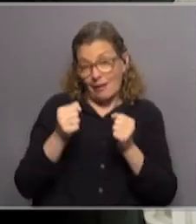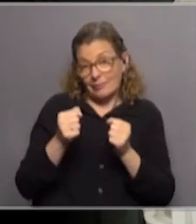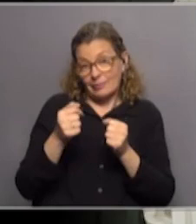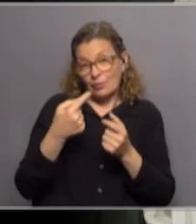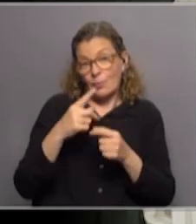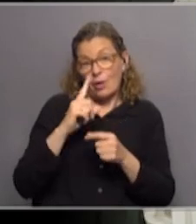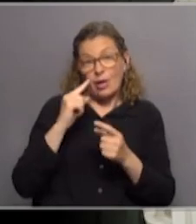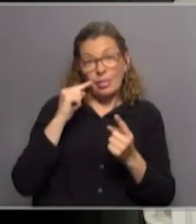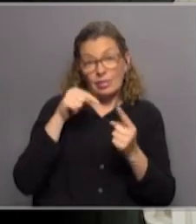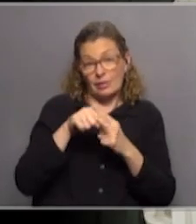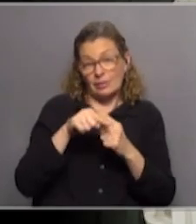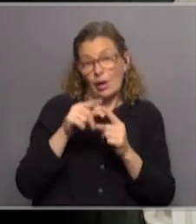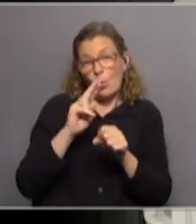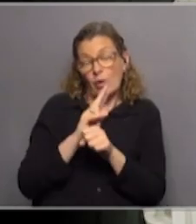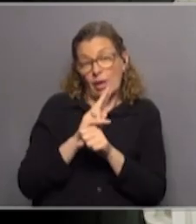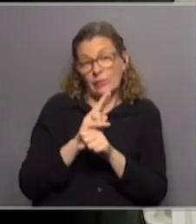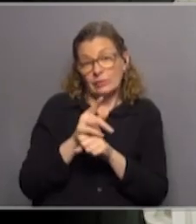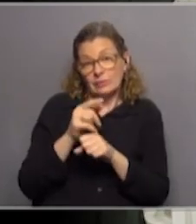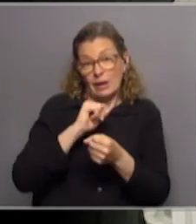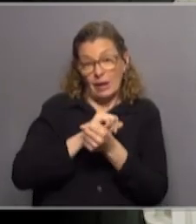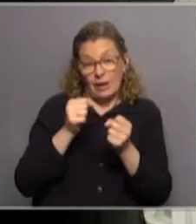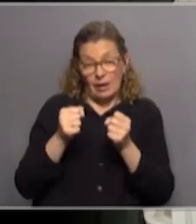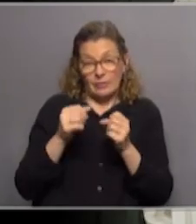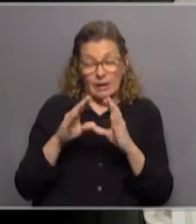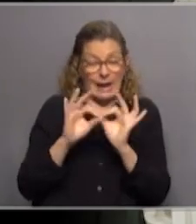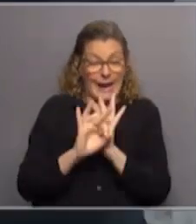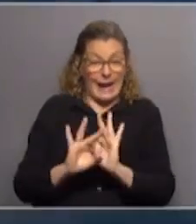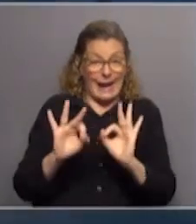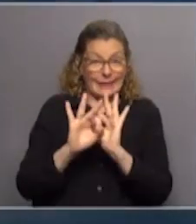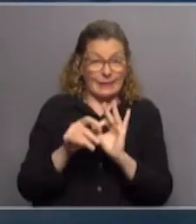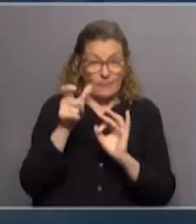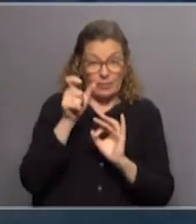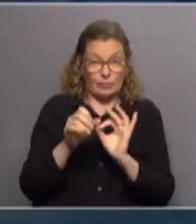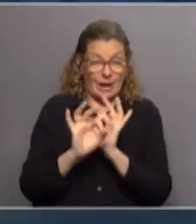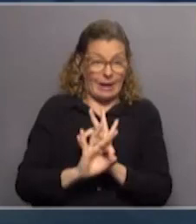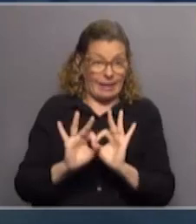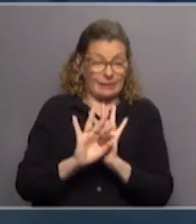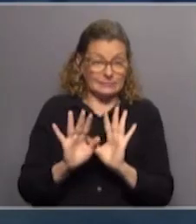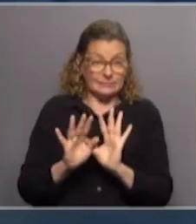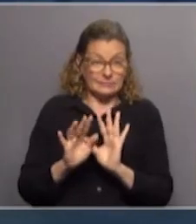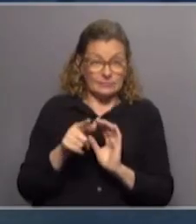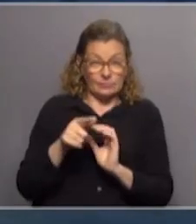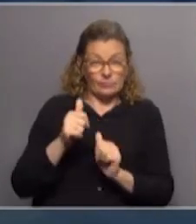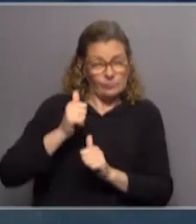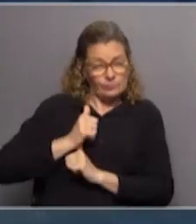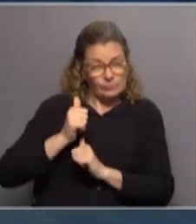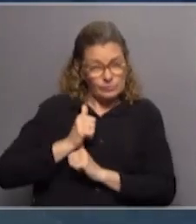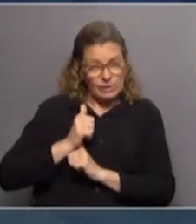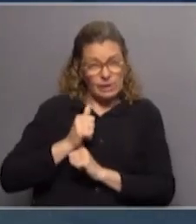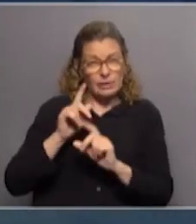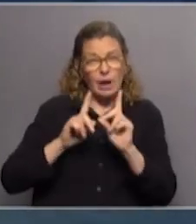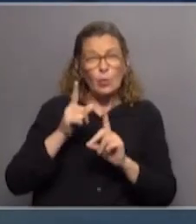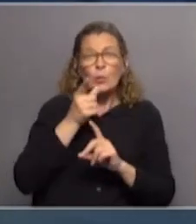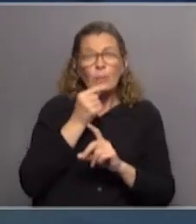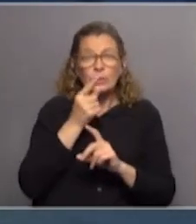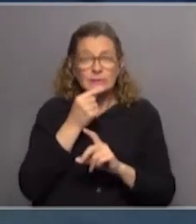que directamente irían a prisión preventiva, así que esta cárcel quedaría absolutamente vacía, no hay más gente. Hay militares, hay algunos